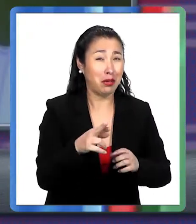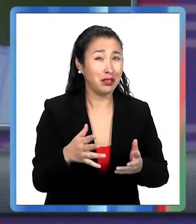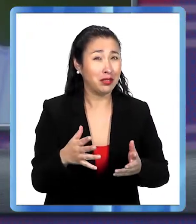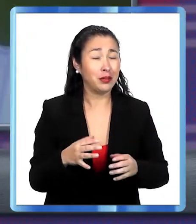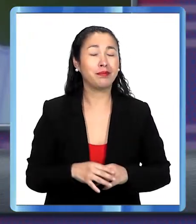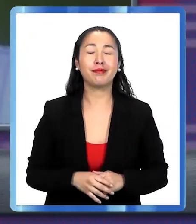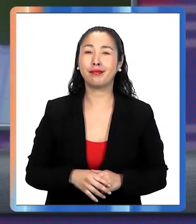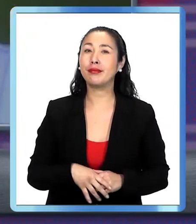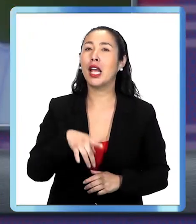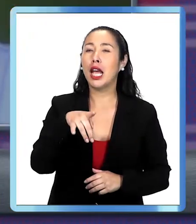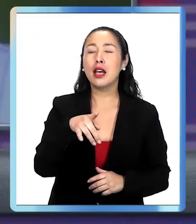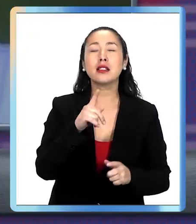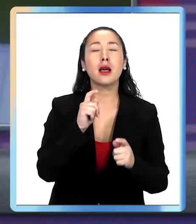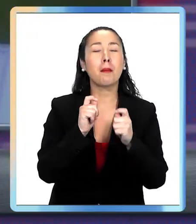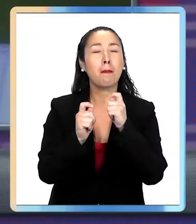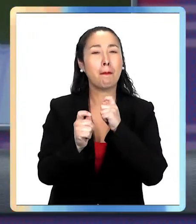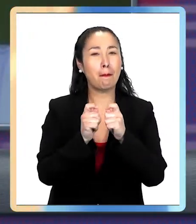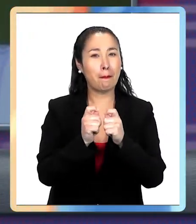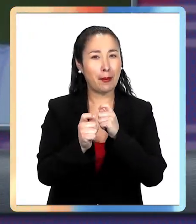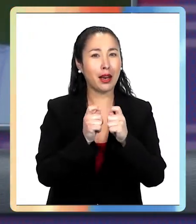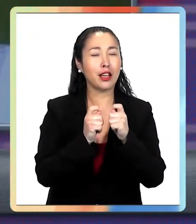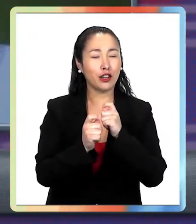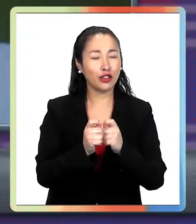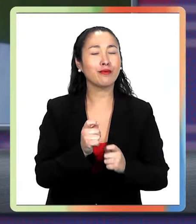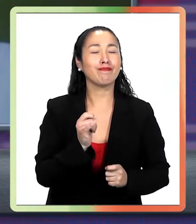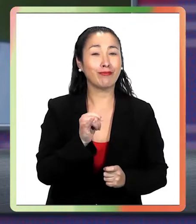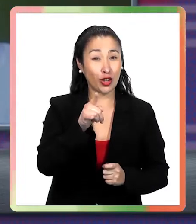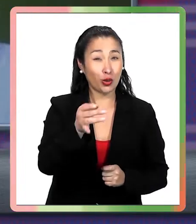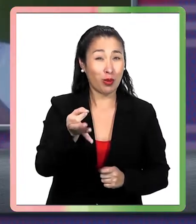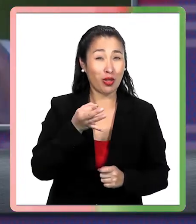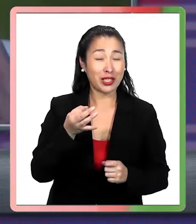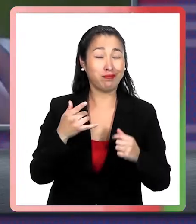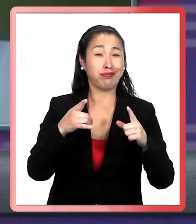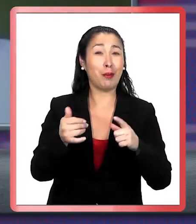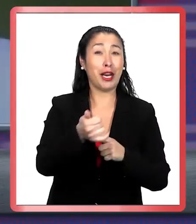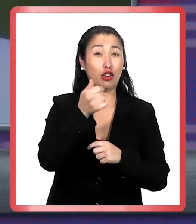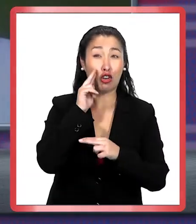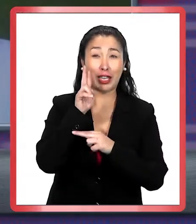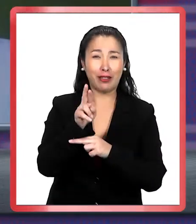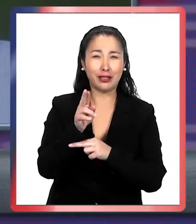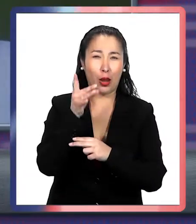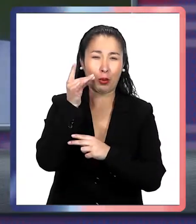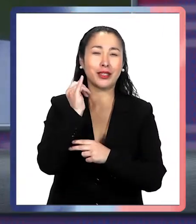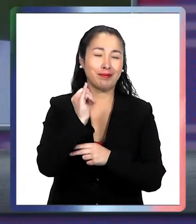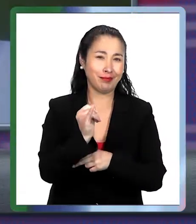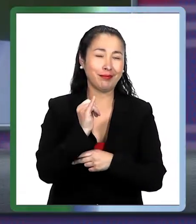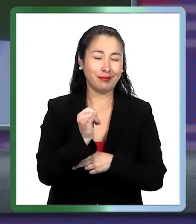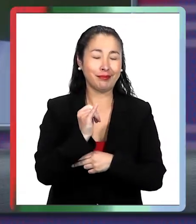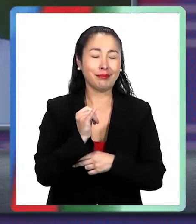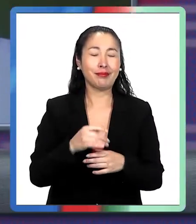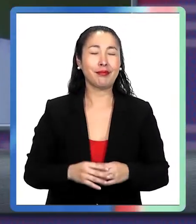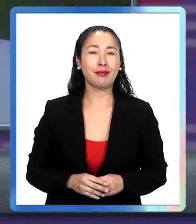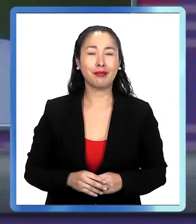Es un punto peligroso que tú estás destacando para tus auditores y